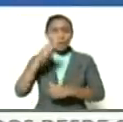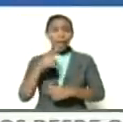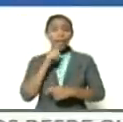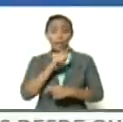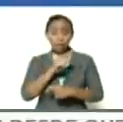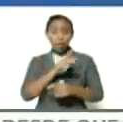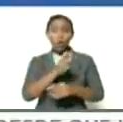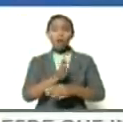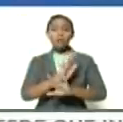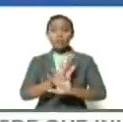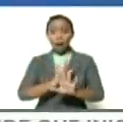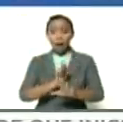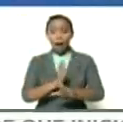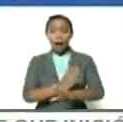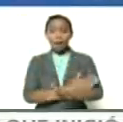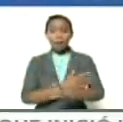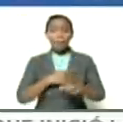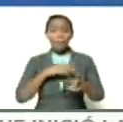planificada